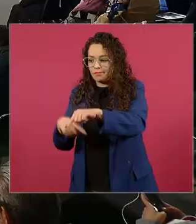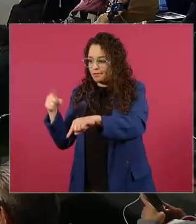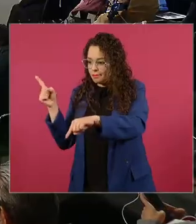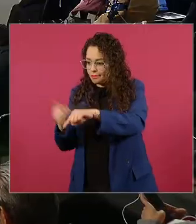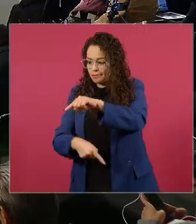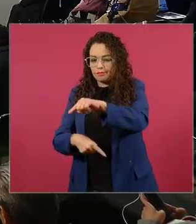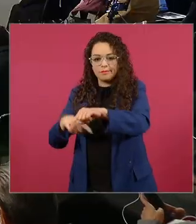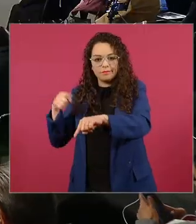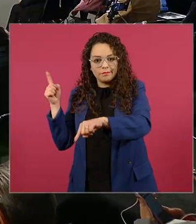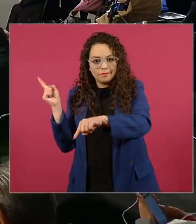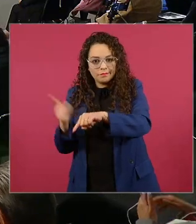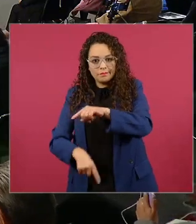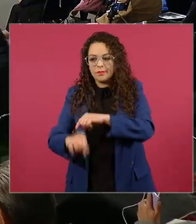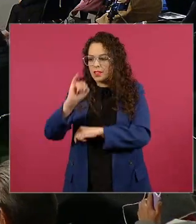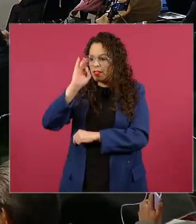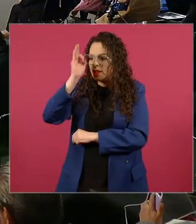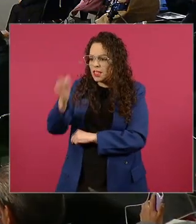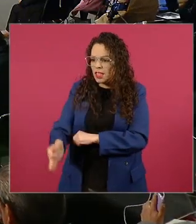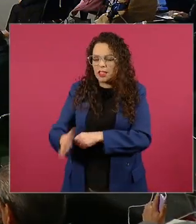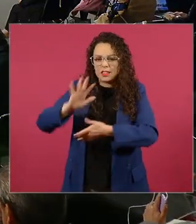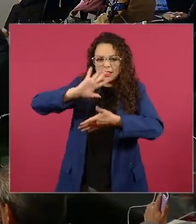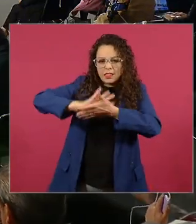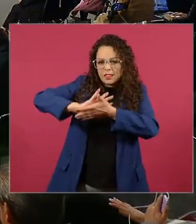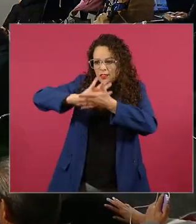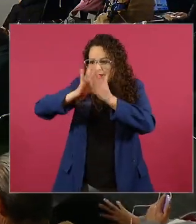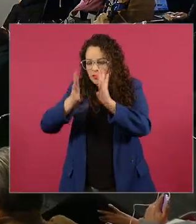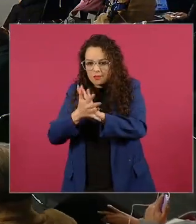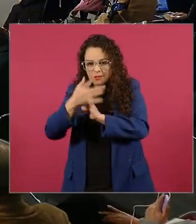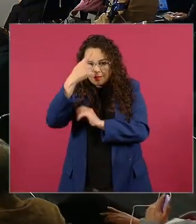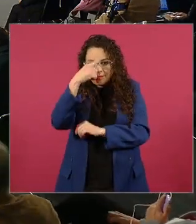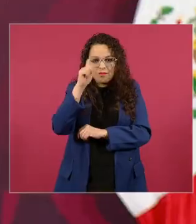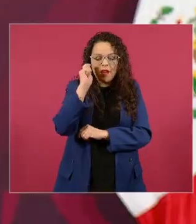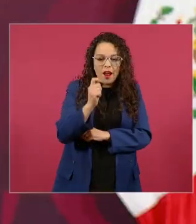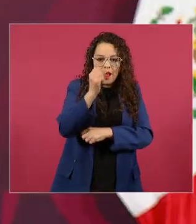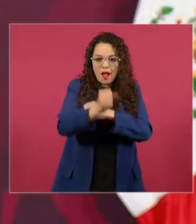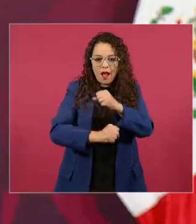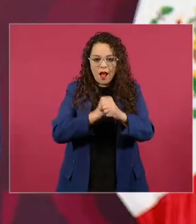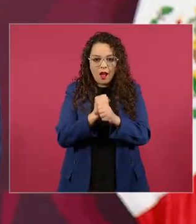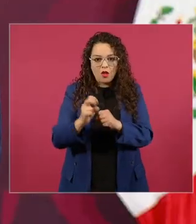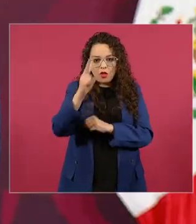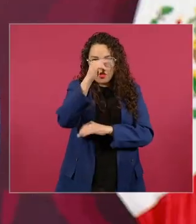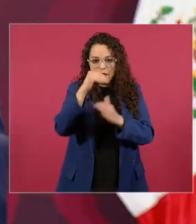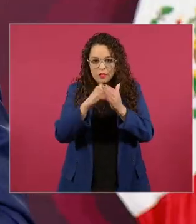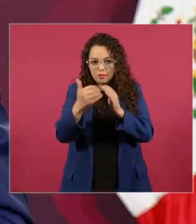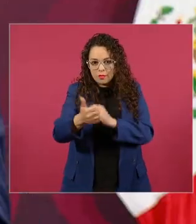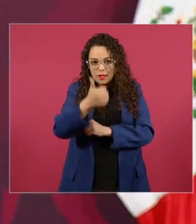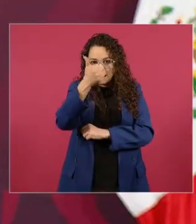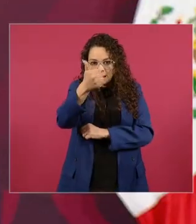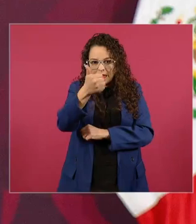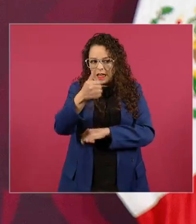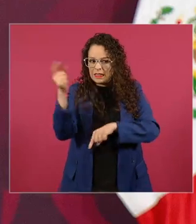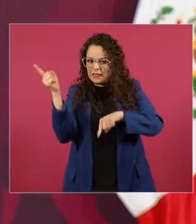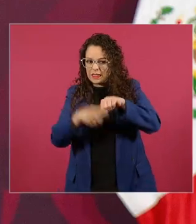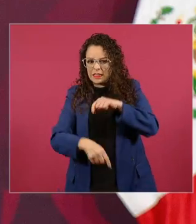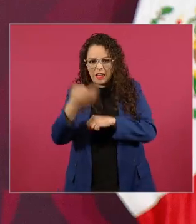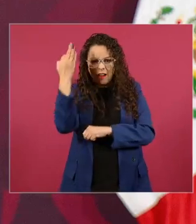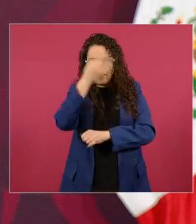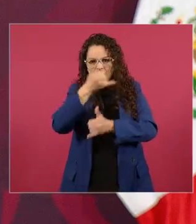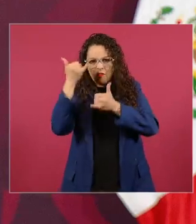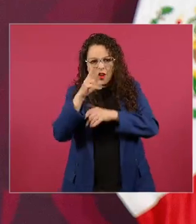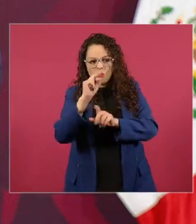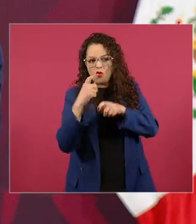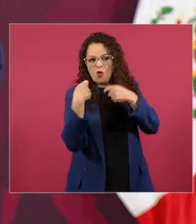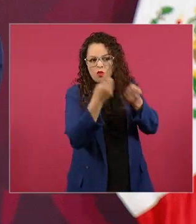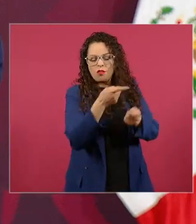que ayudaron al fraude electoral en el 2006 ellos fueron los que prepararon